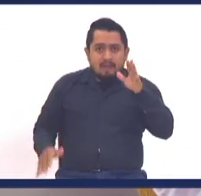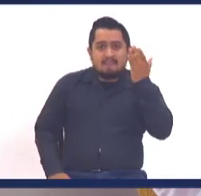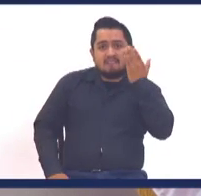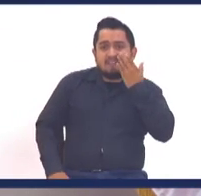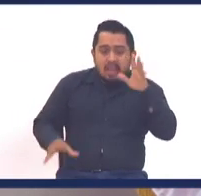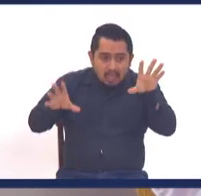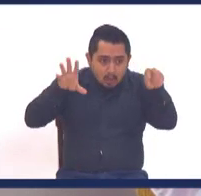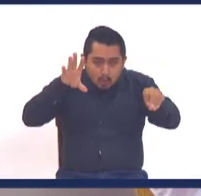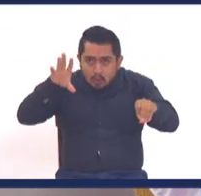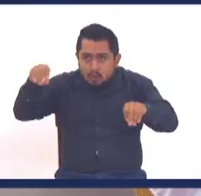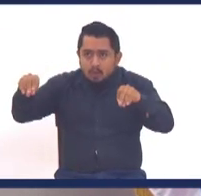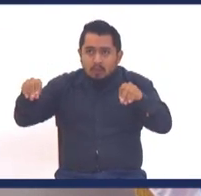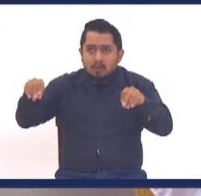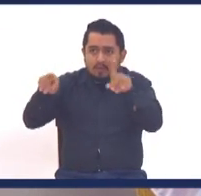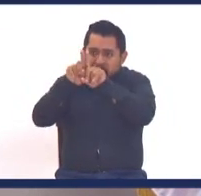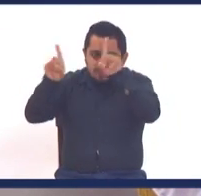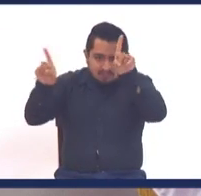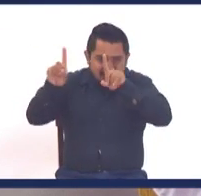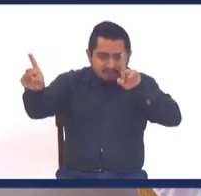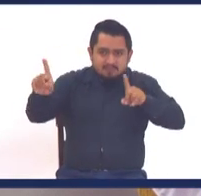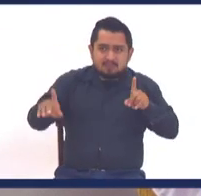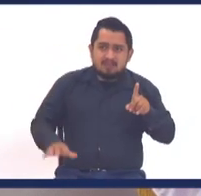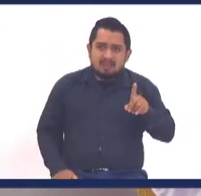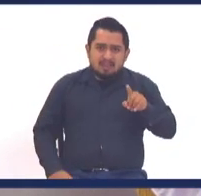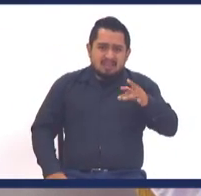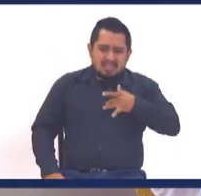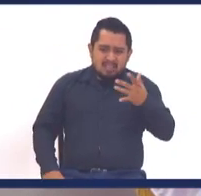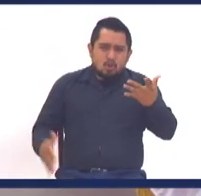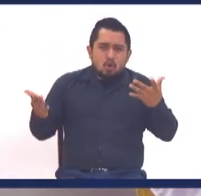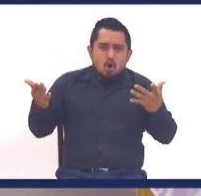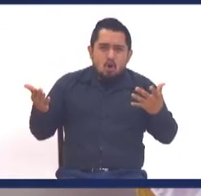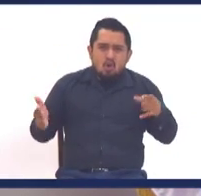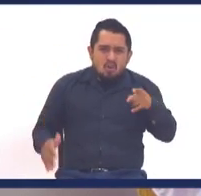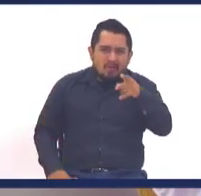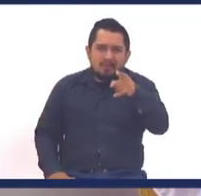Facebook, apartate de todas las redes sociales, y decime, cómo te sentís,